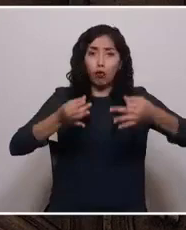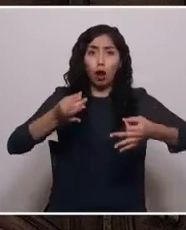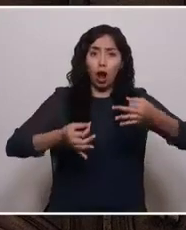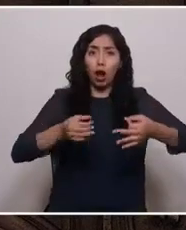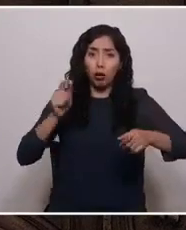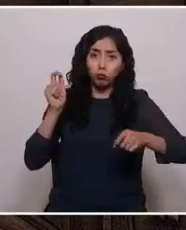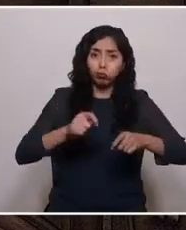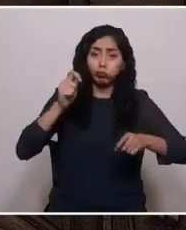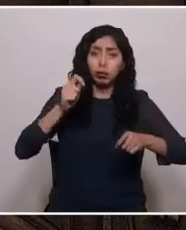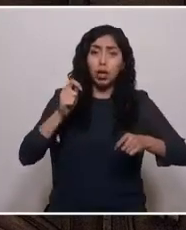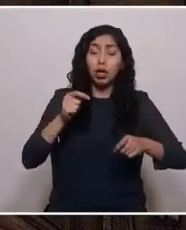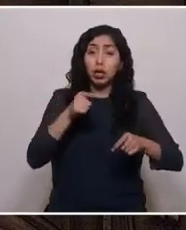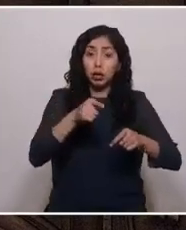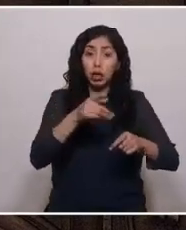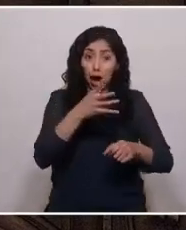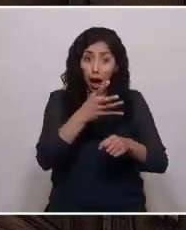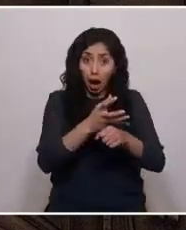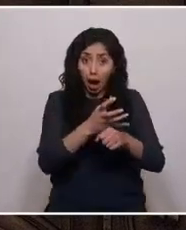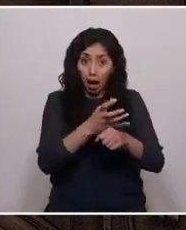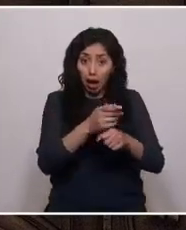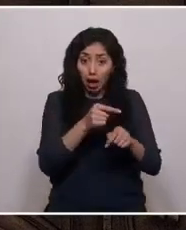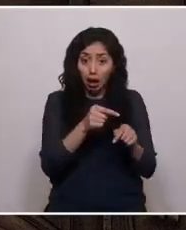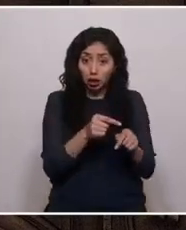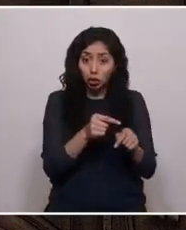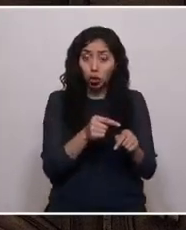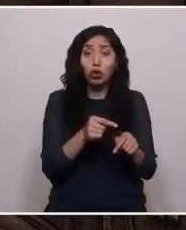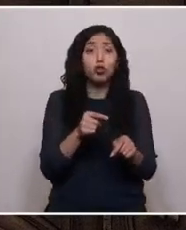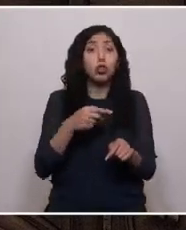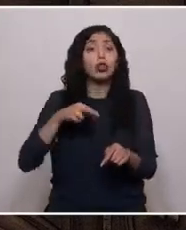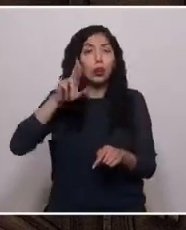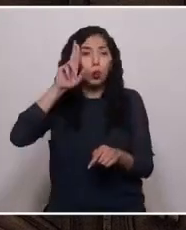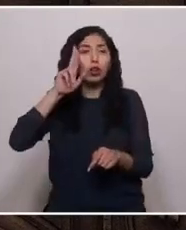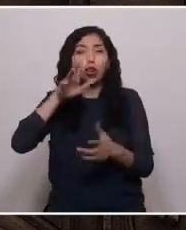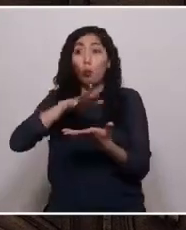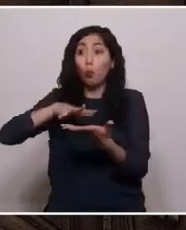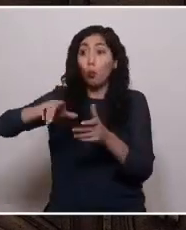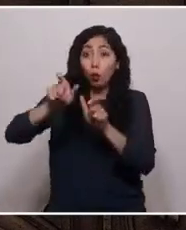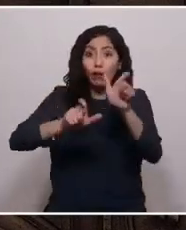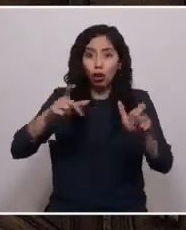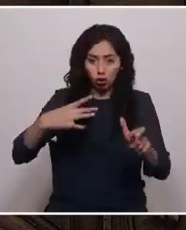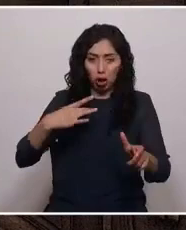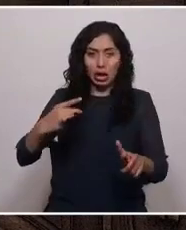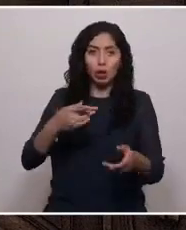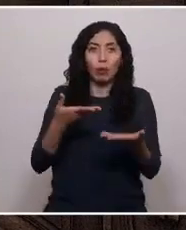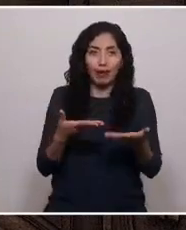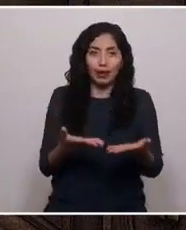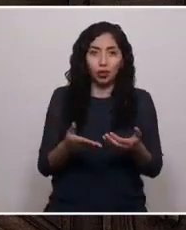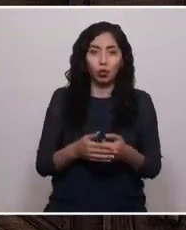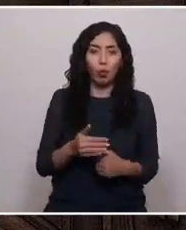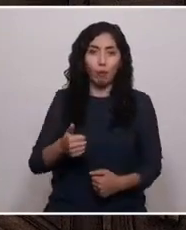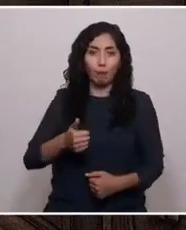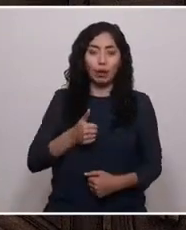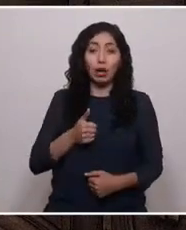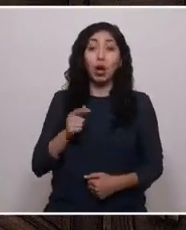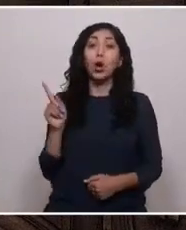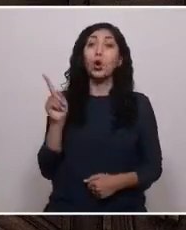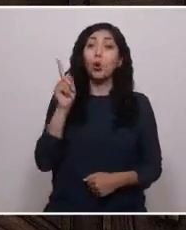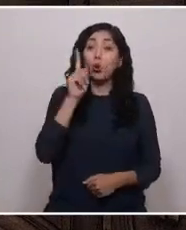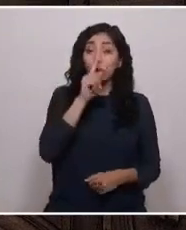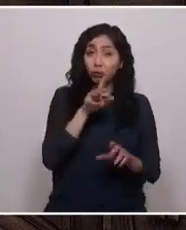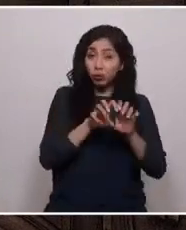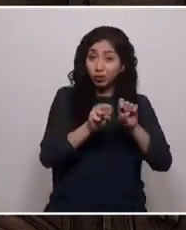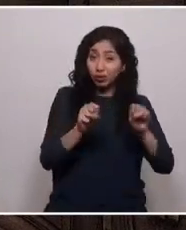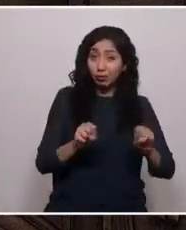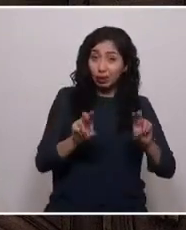desconocidos, les recuerdo, el pueblo nos mandó para esto. En el último régimen, la solución a los problemas sociales